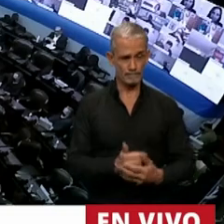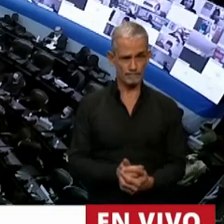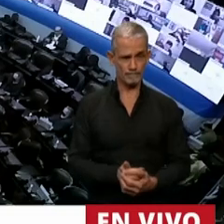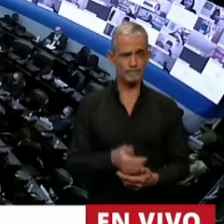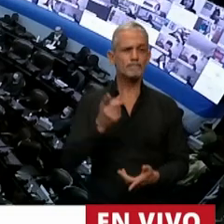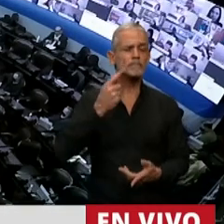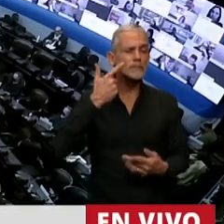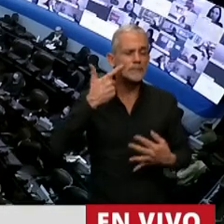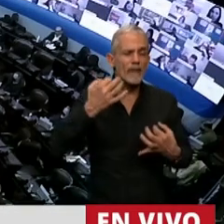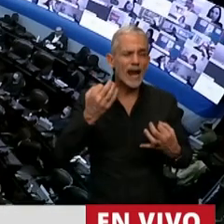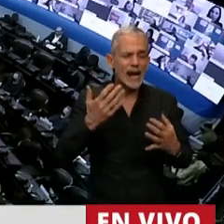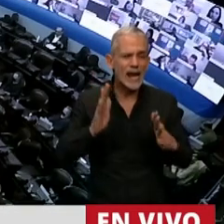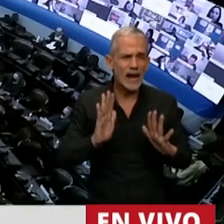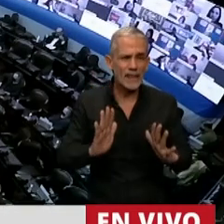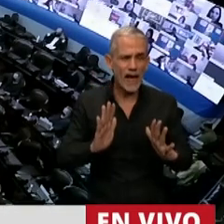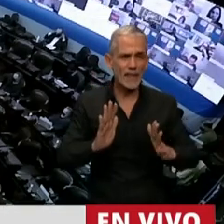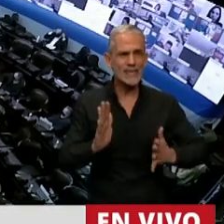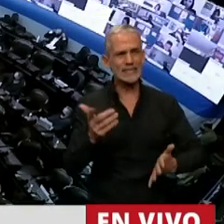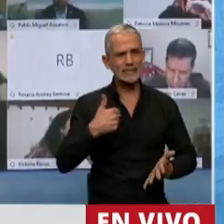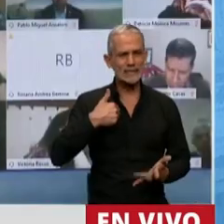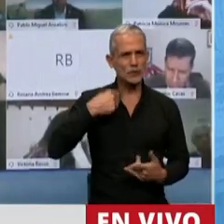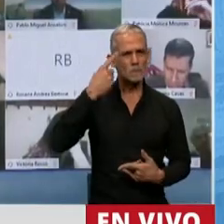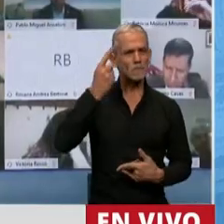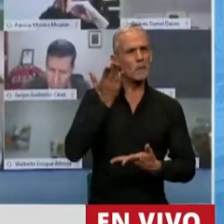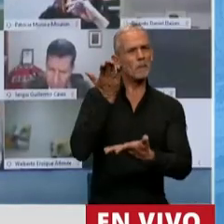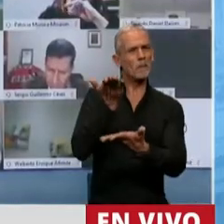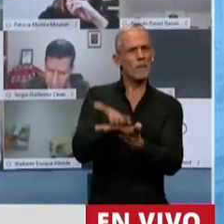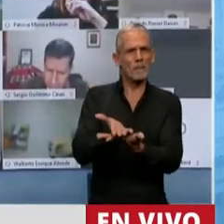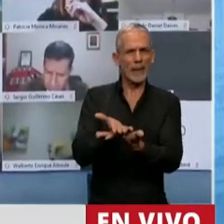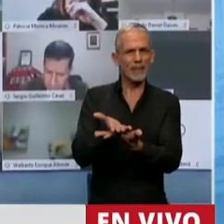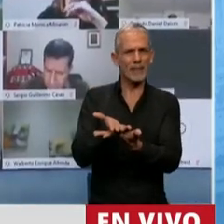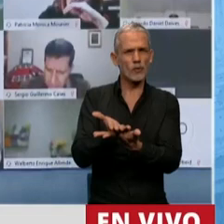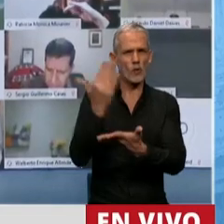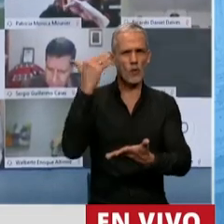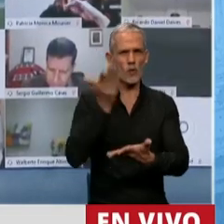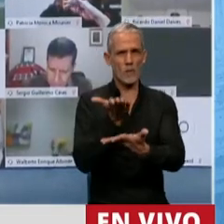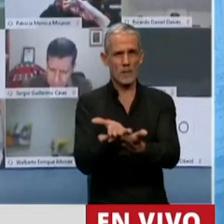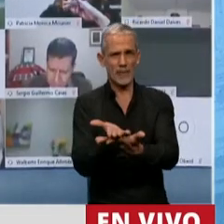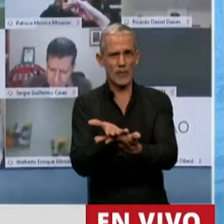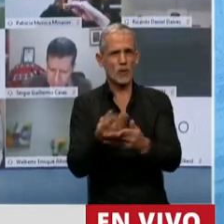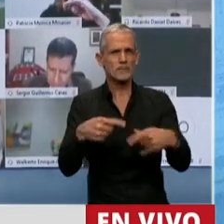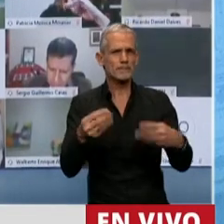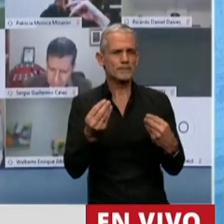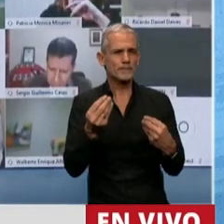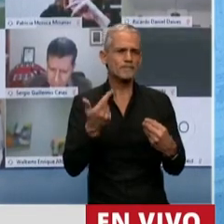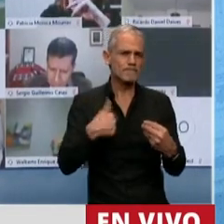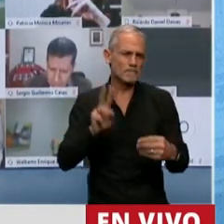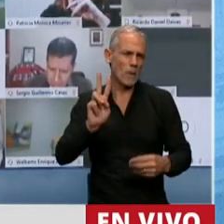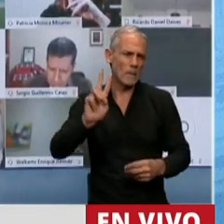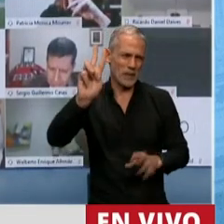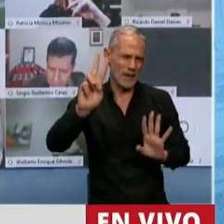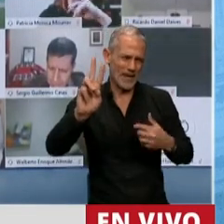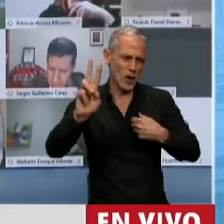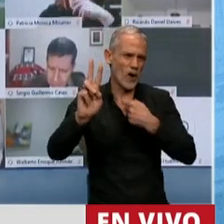En realidad, había pedido que para una cuestión de